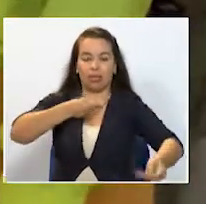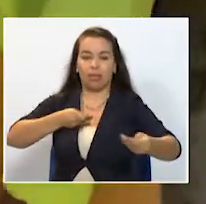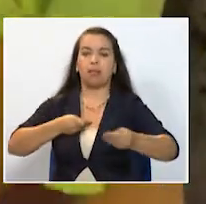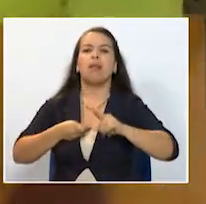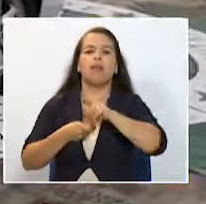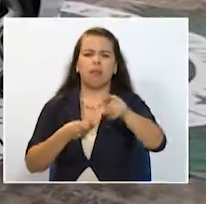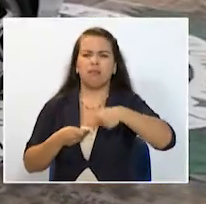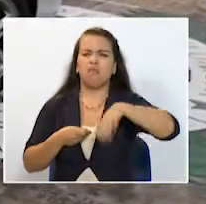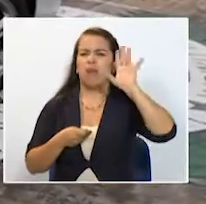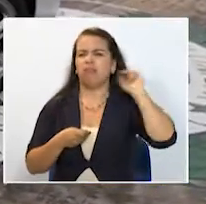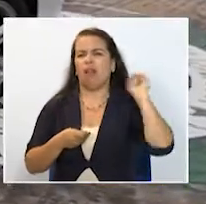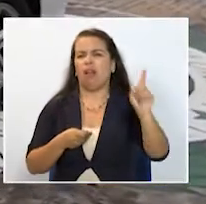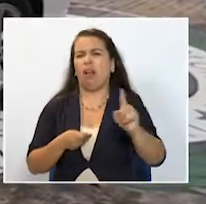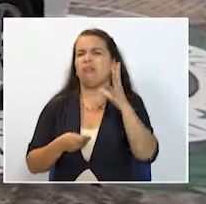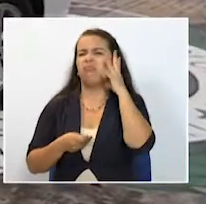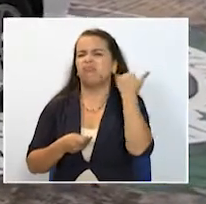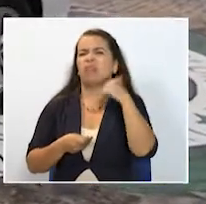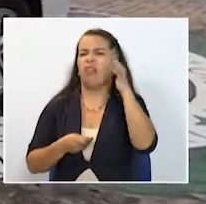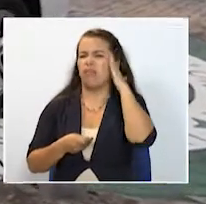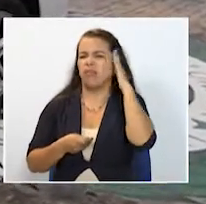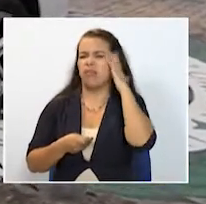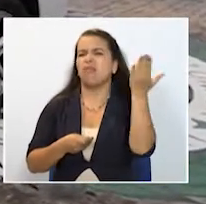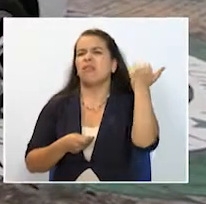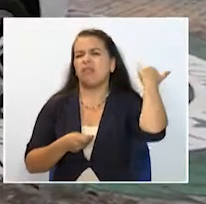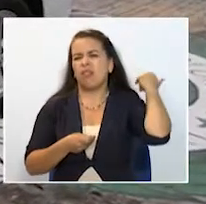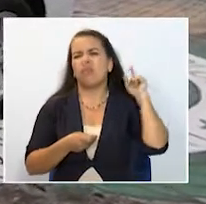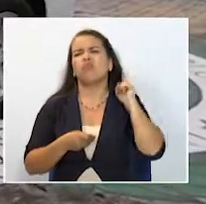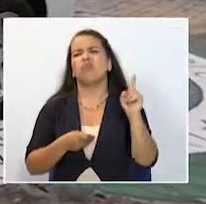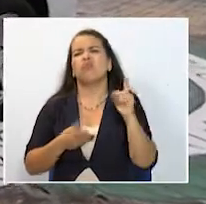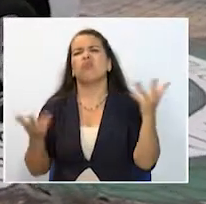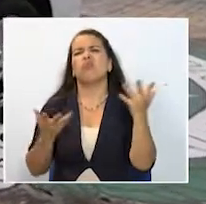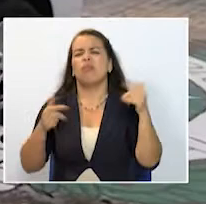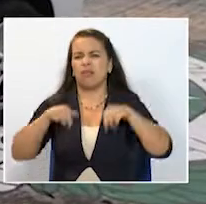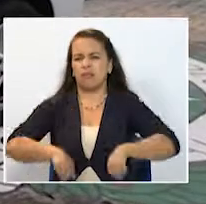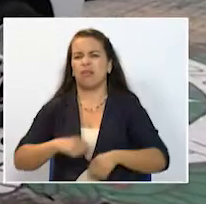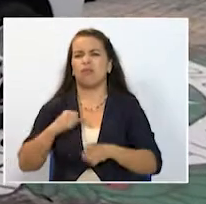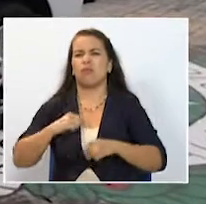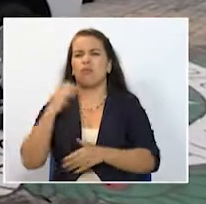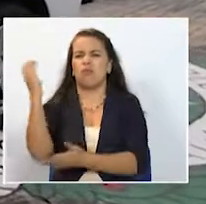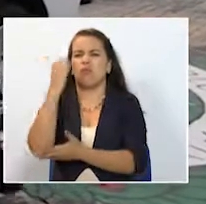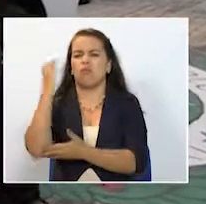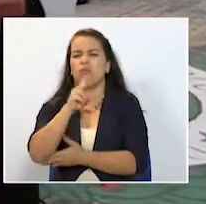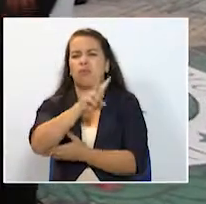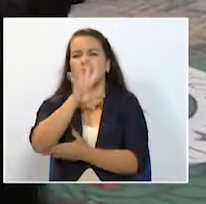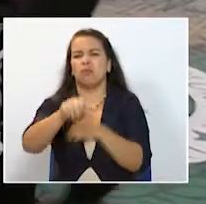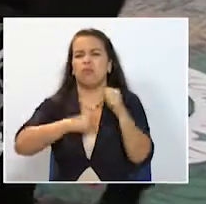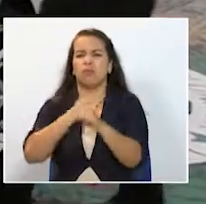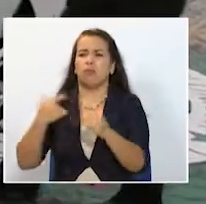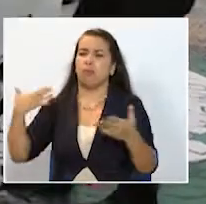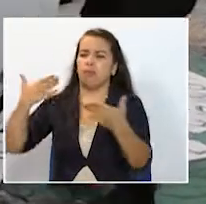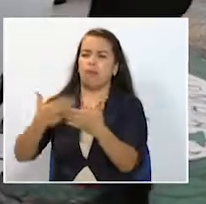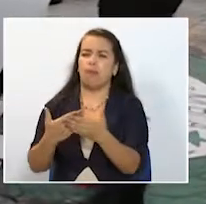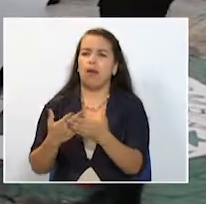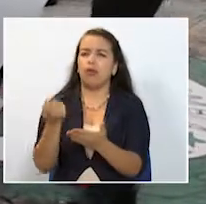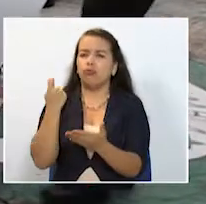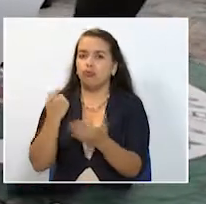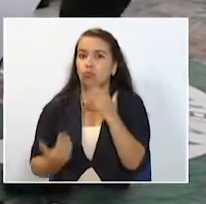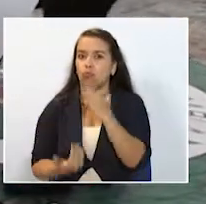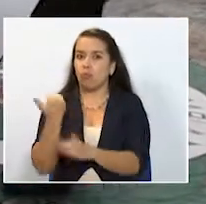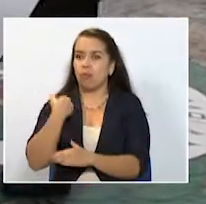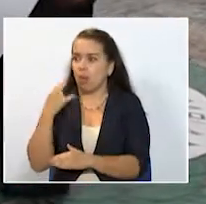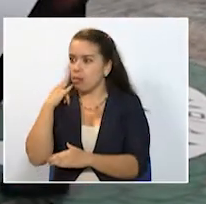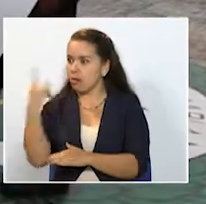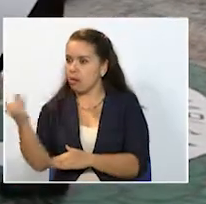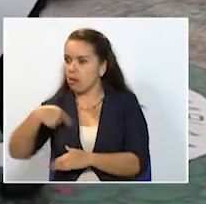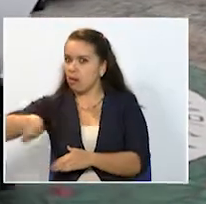de ser uno de los trucos más viejos pues los primeros casos se conocieron en el país desde hace 25 años una reciente modalidad de estafa ha llamado